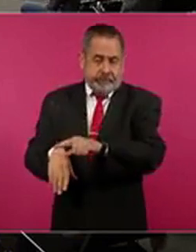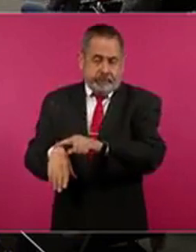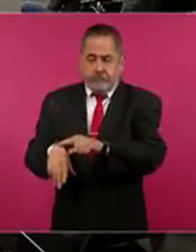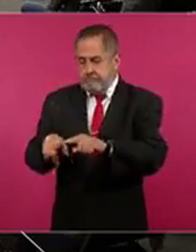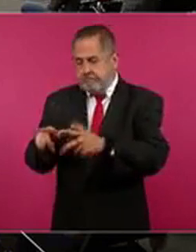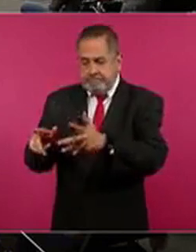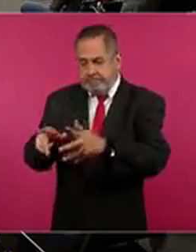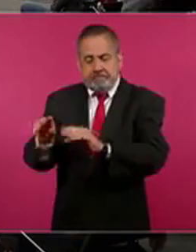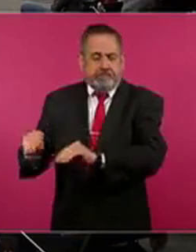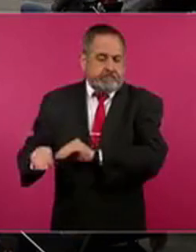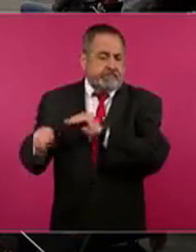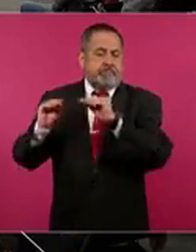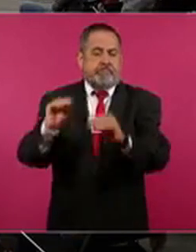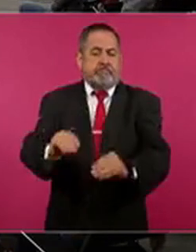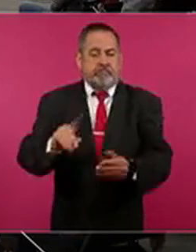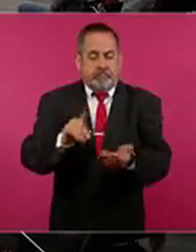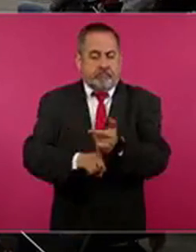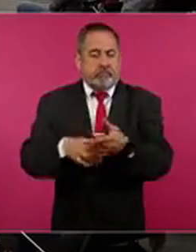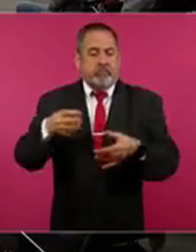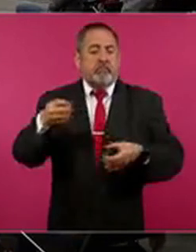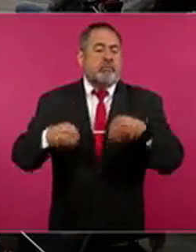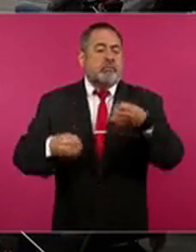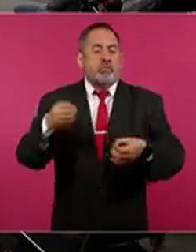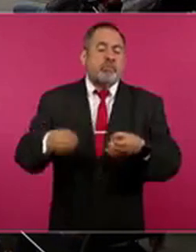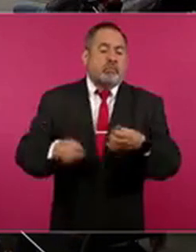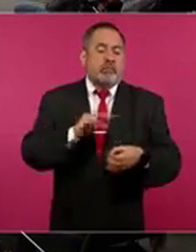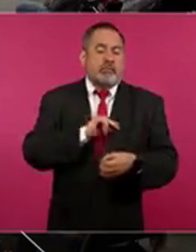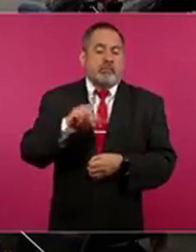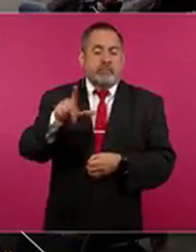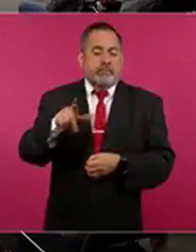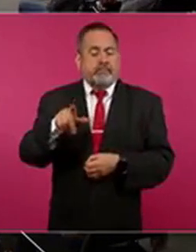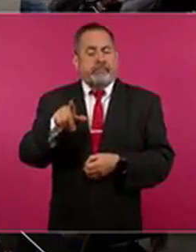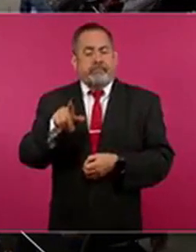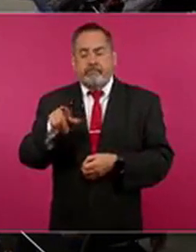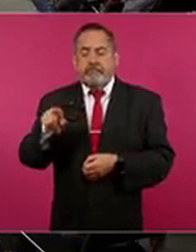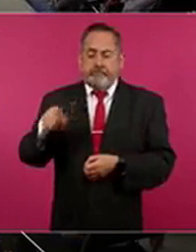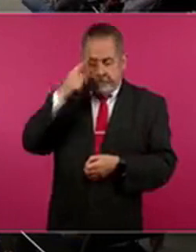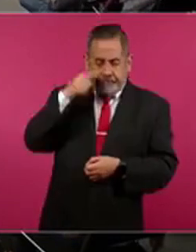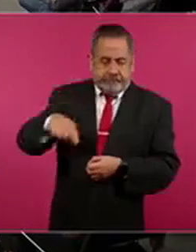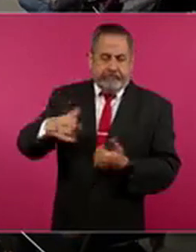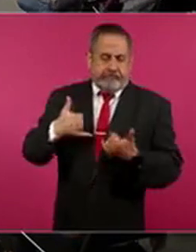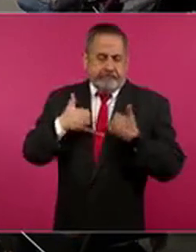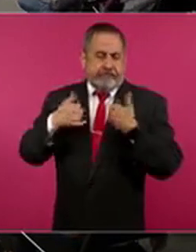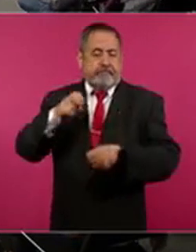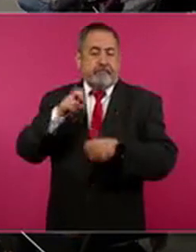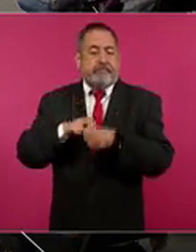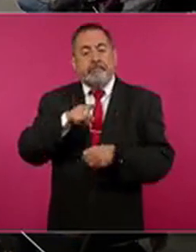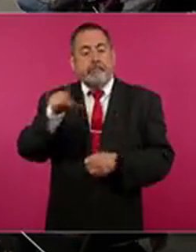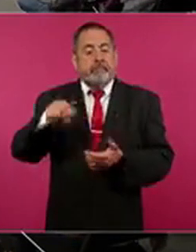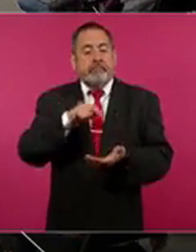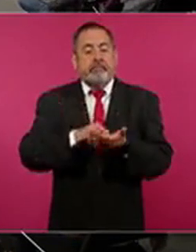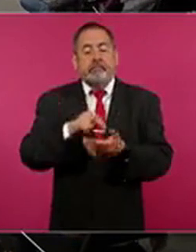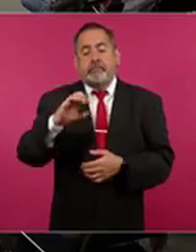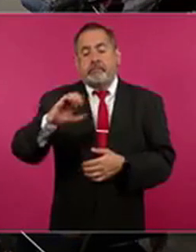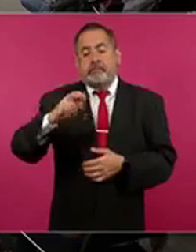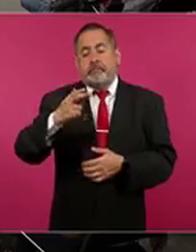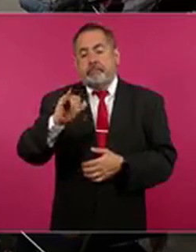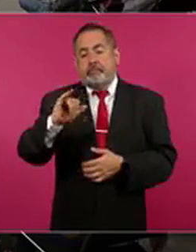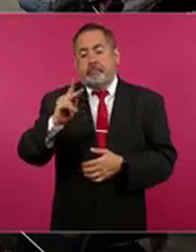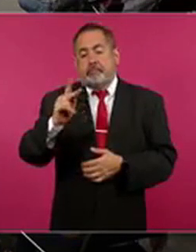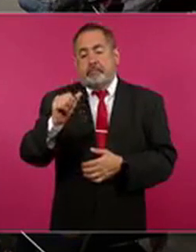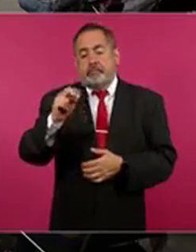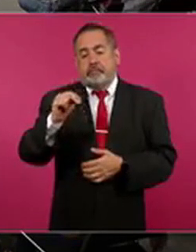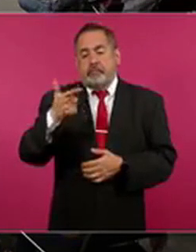edad, fue puesto a disposición del juez especializado en justicia para adolescentes en Chilpancingo, se le